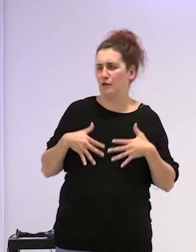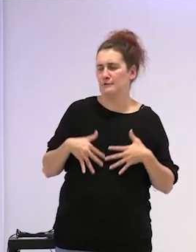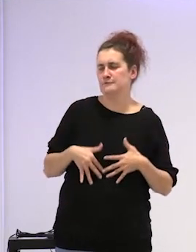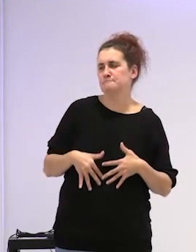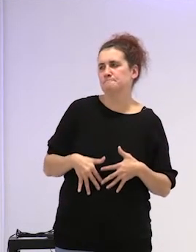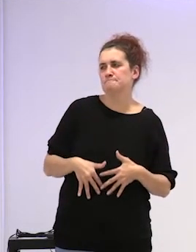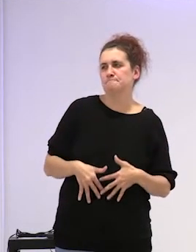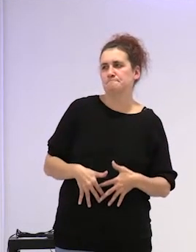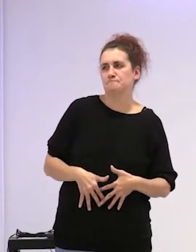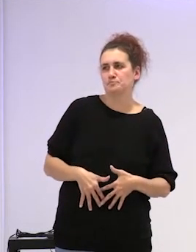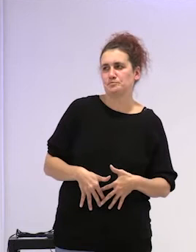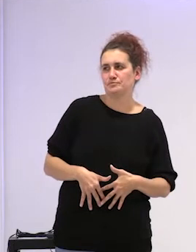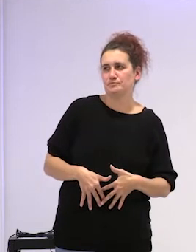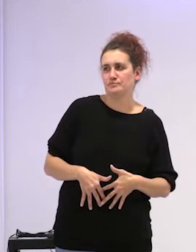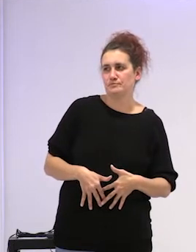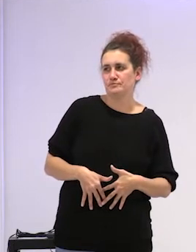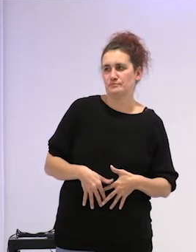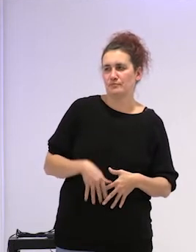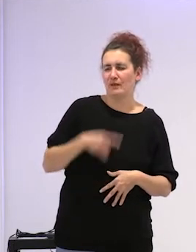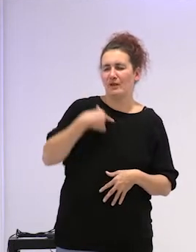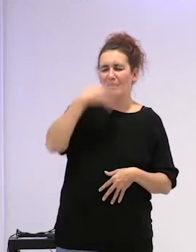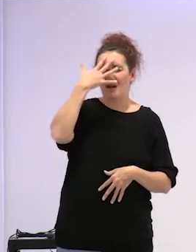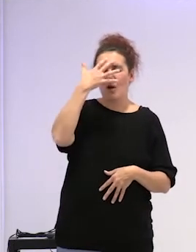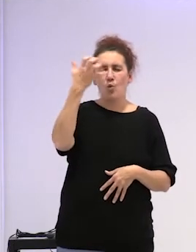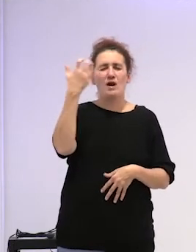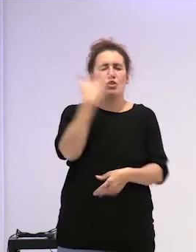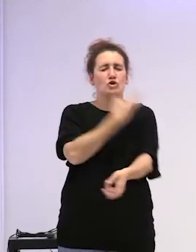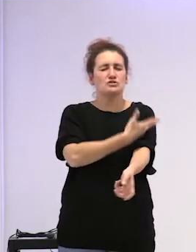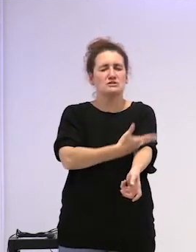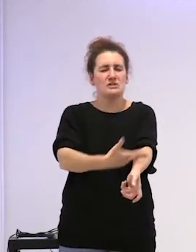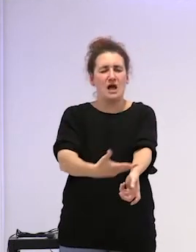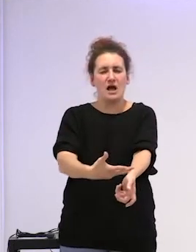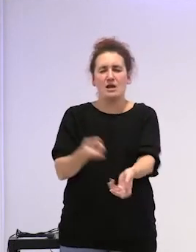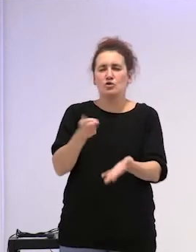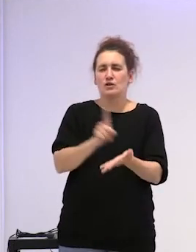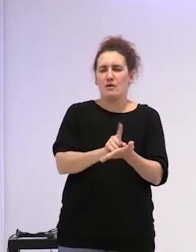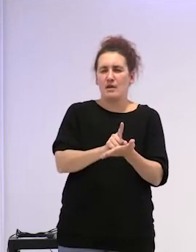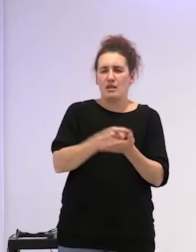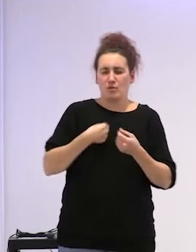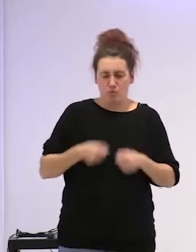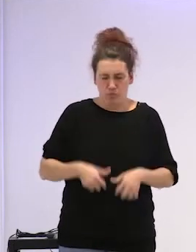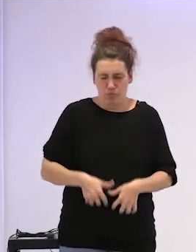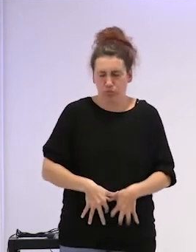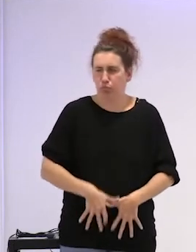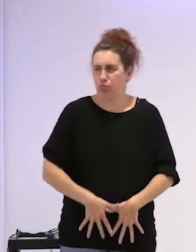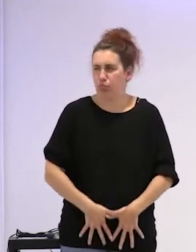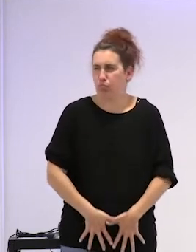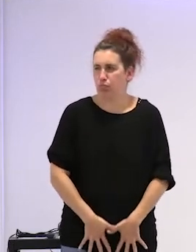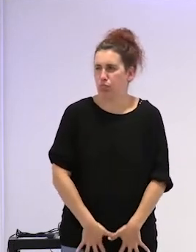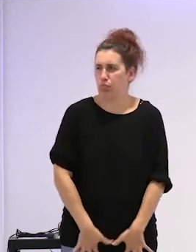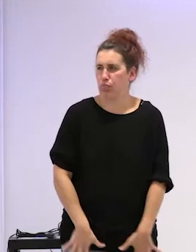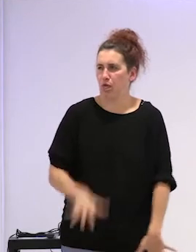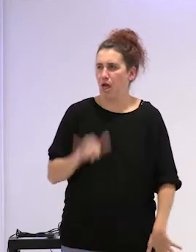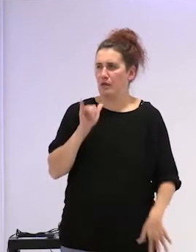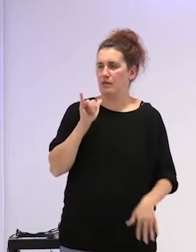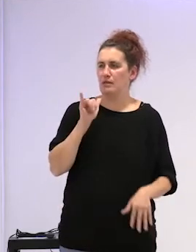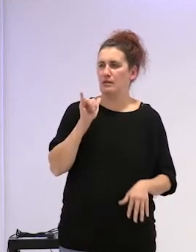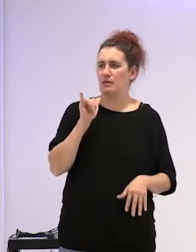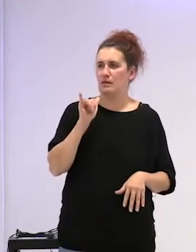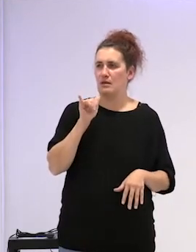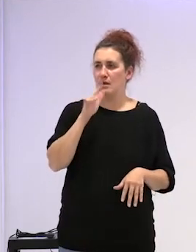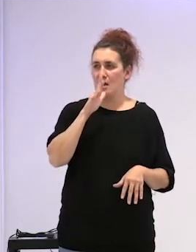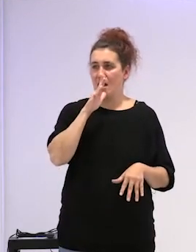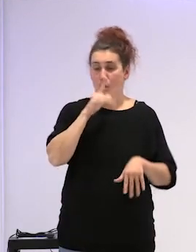y me resbala el recuerdo de la sangre de nuevo escapando entre los muslos a horas